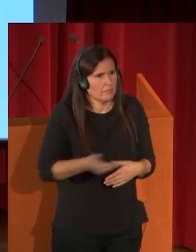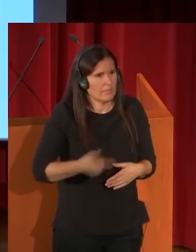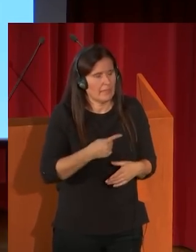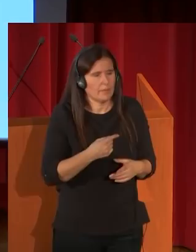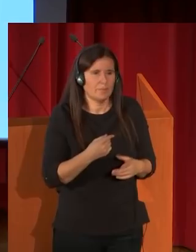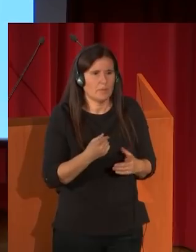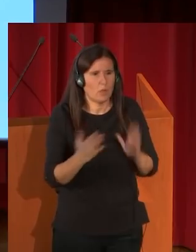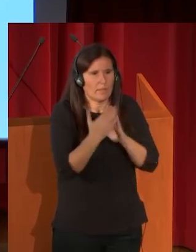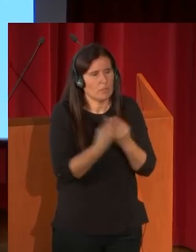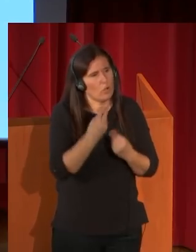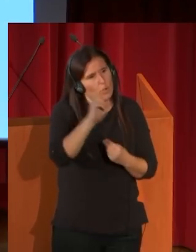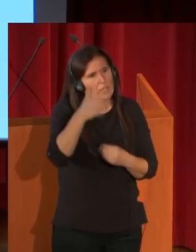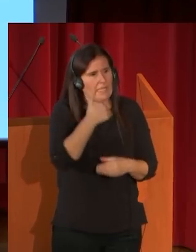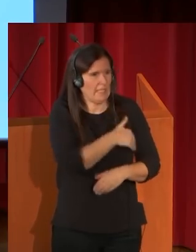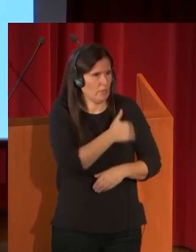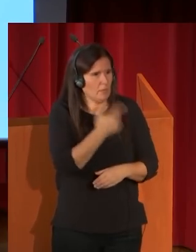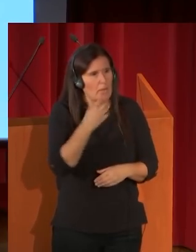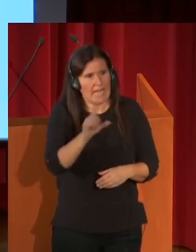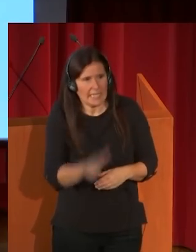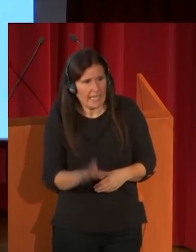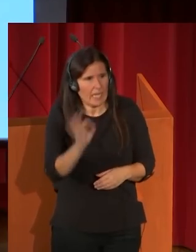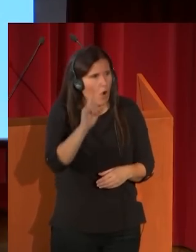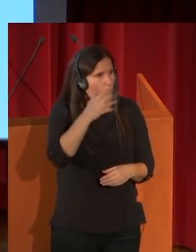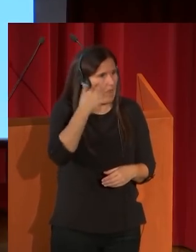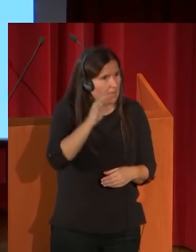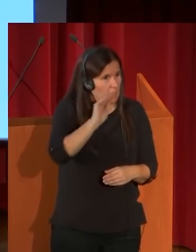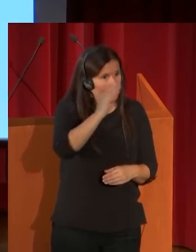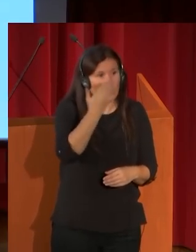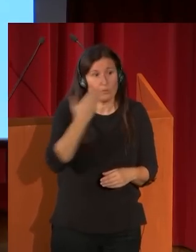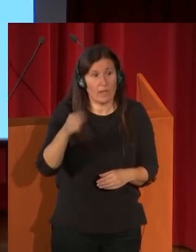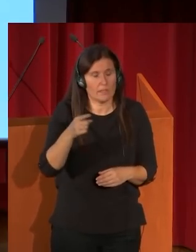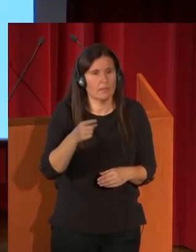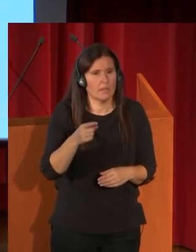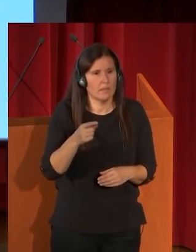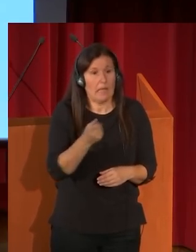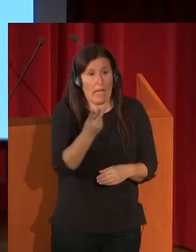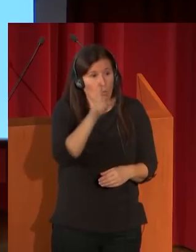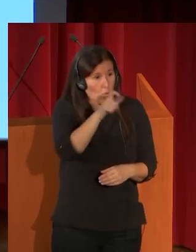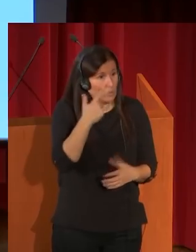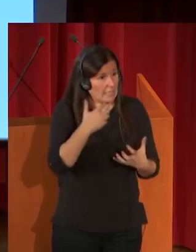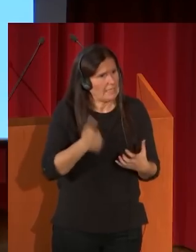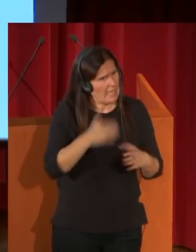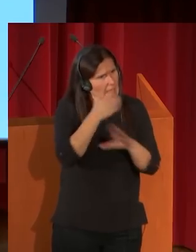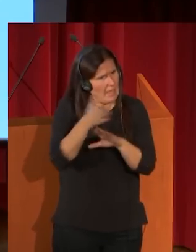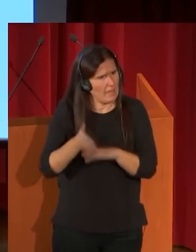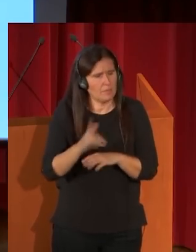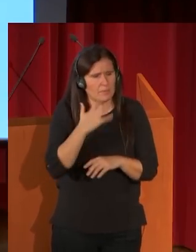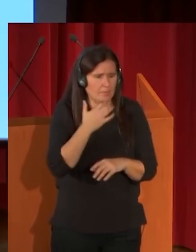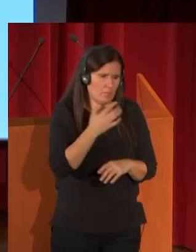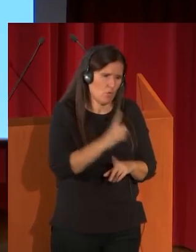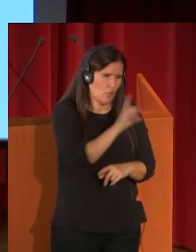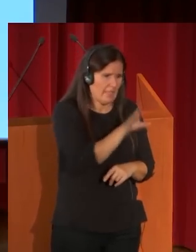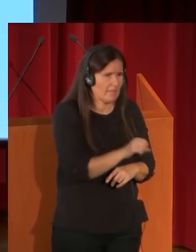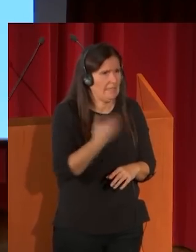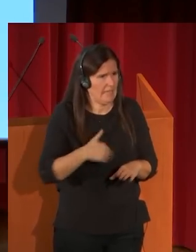otras escuelas como la italiana o como la francesa que aunque habían ido algunos de los artistas al norte de África,